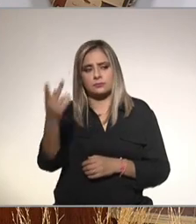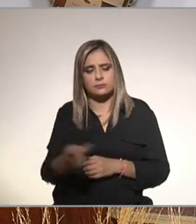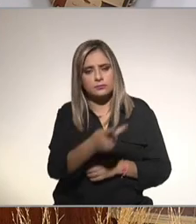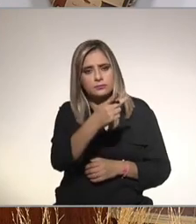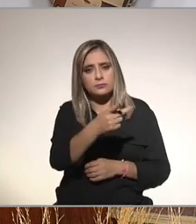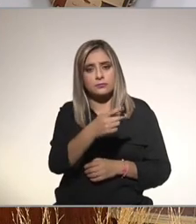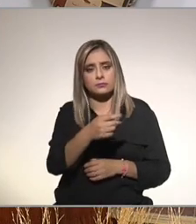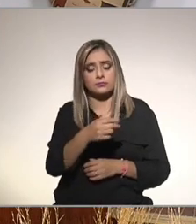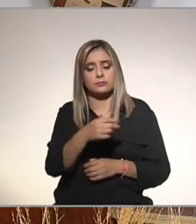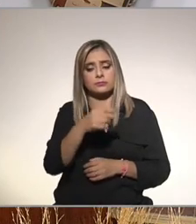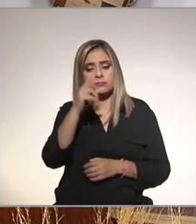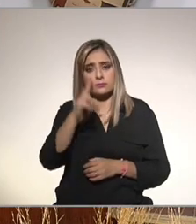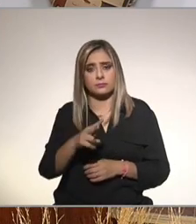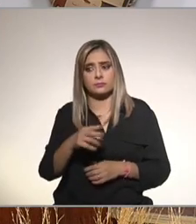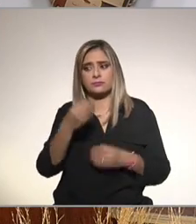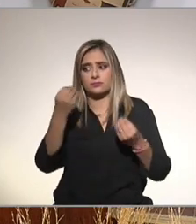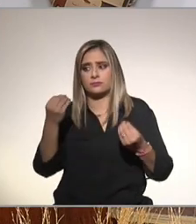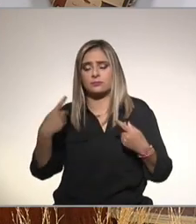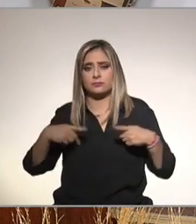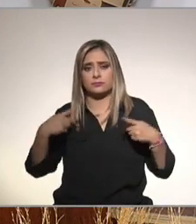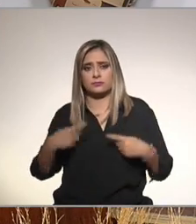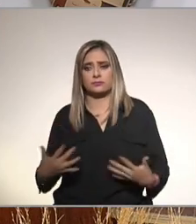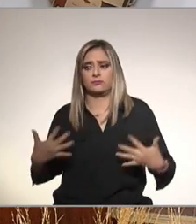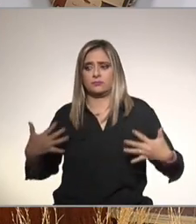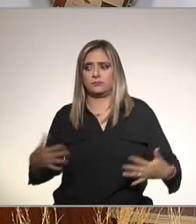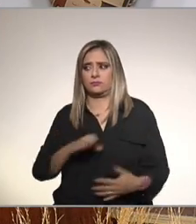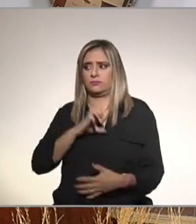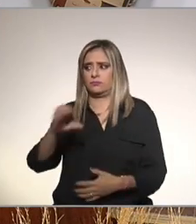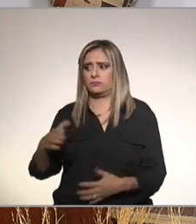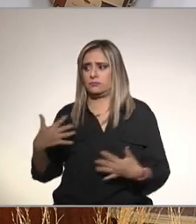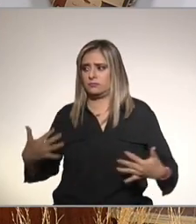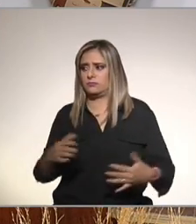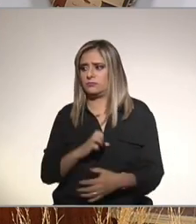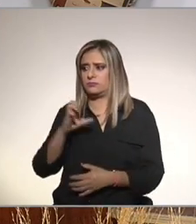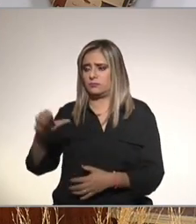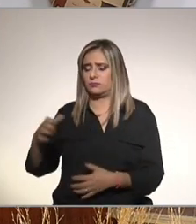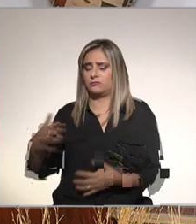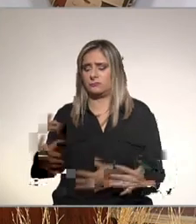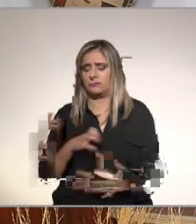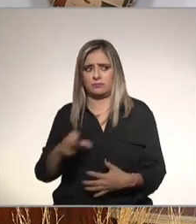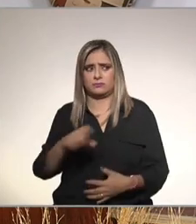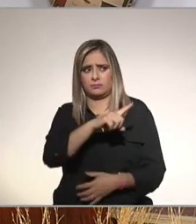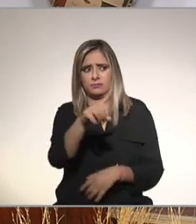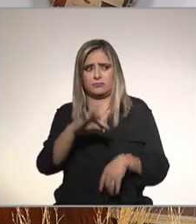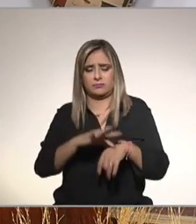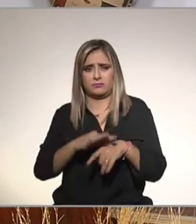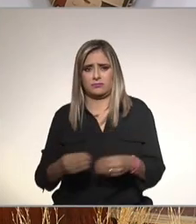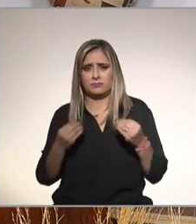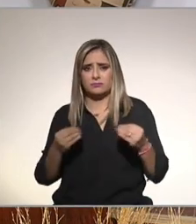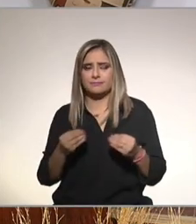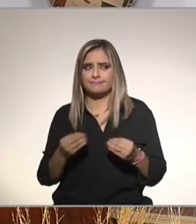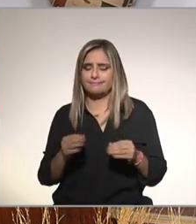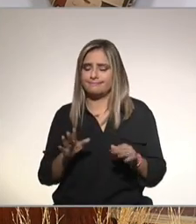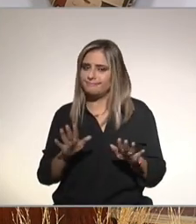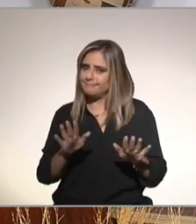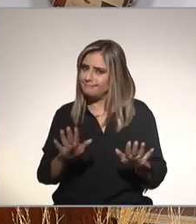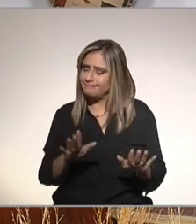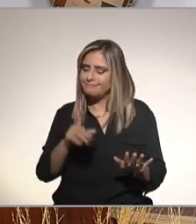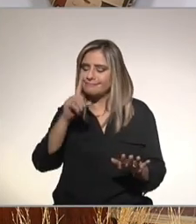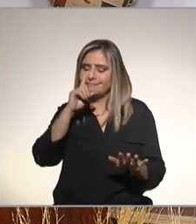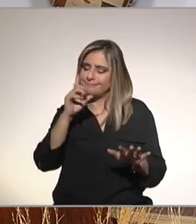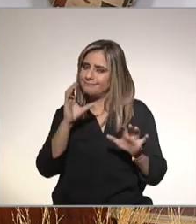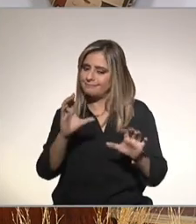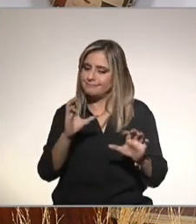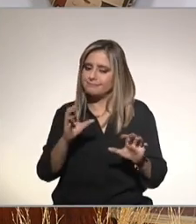están siendo gordofóbicos ojo aquí hay una cosa que hay que tener en mente y con mucho cuidado